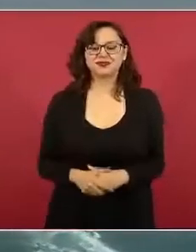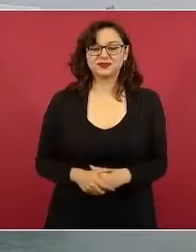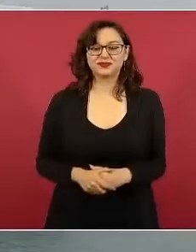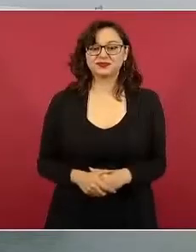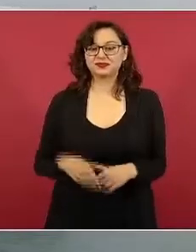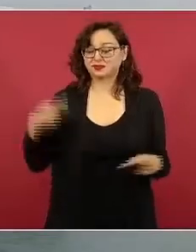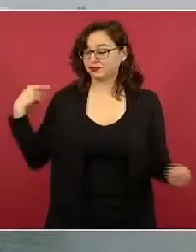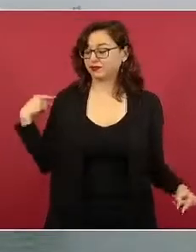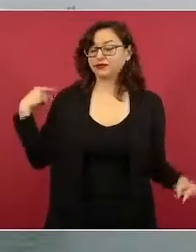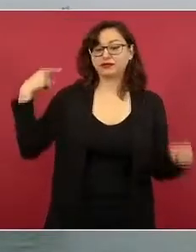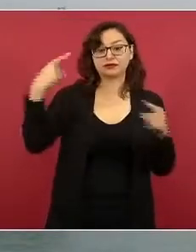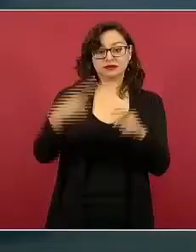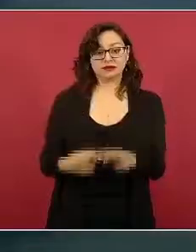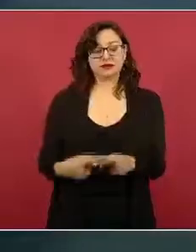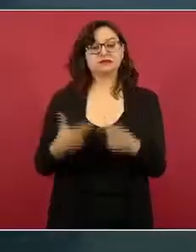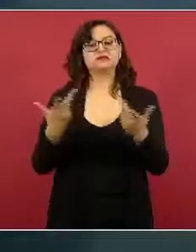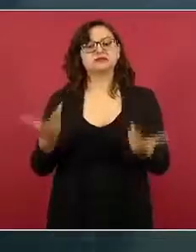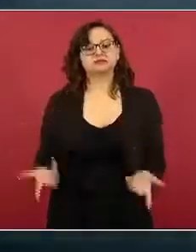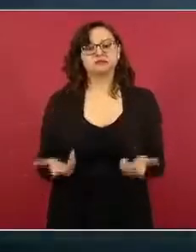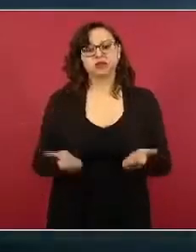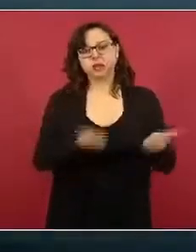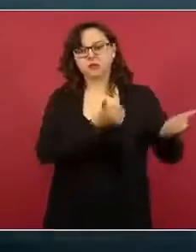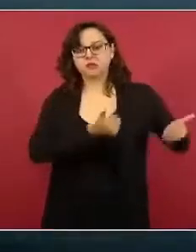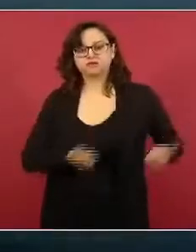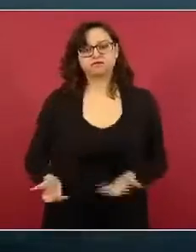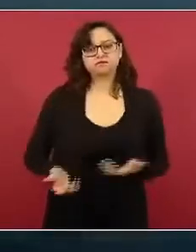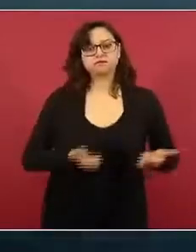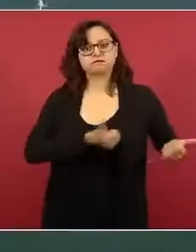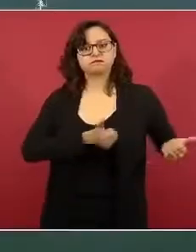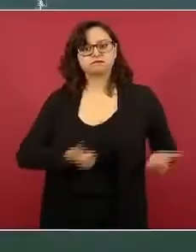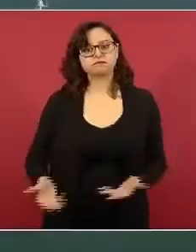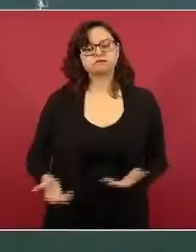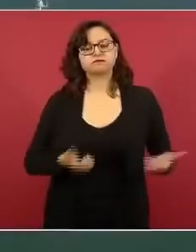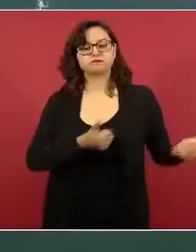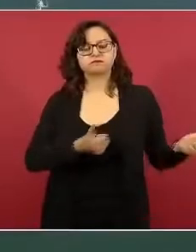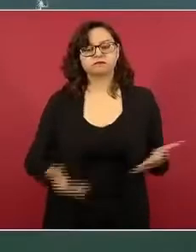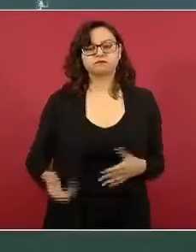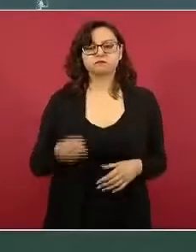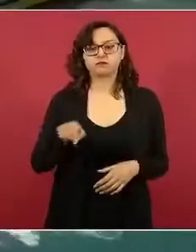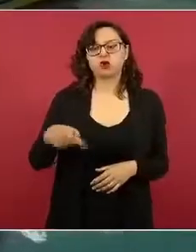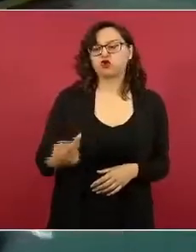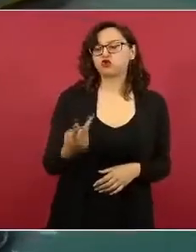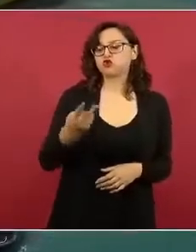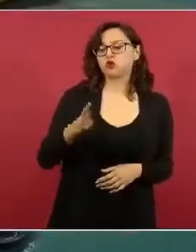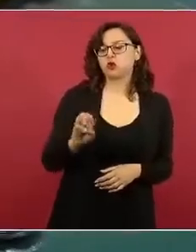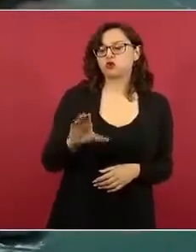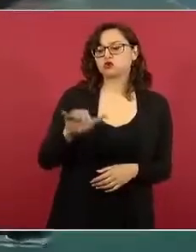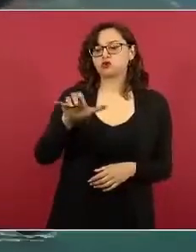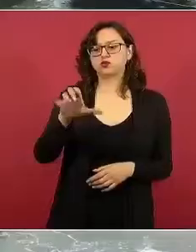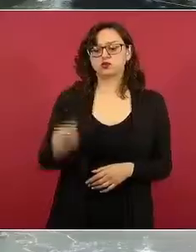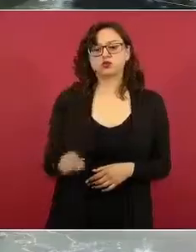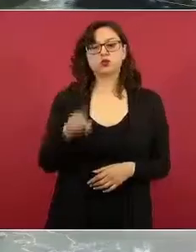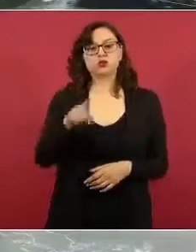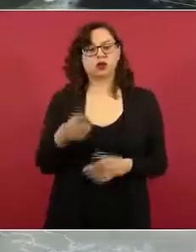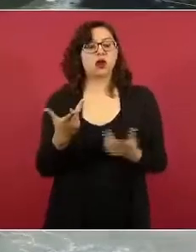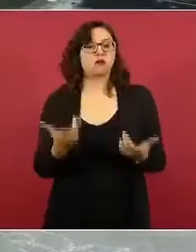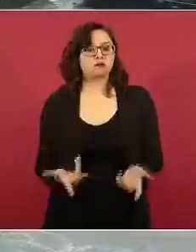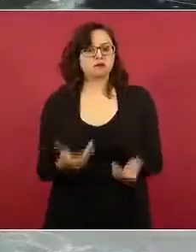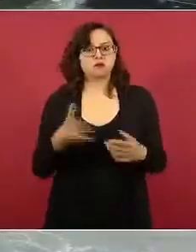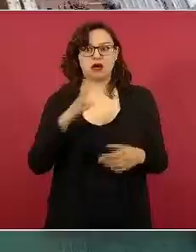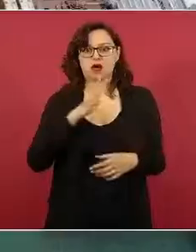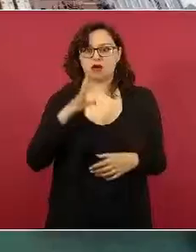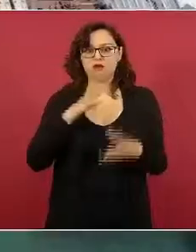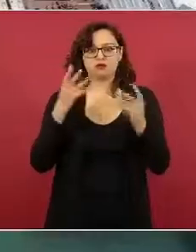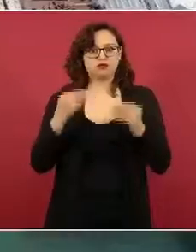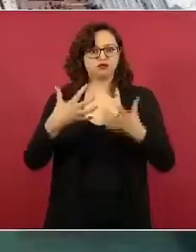semanas se ha llevado a cabo el arribo de diversas embarcaciones en el puerto de Dos Bocas, las cuales transportaron equipos críticos, módulos